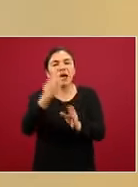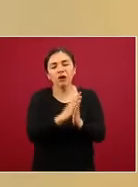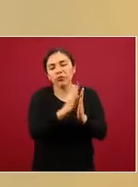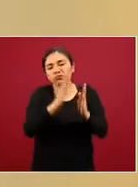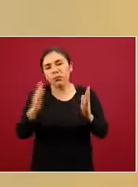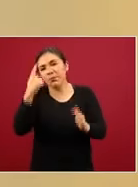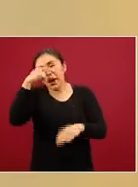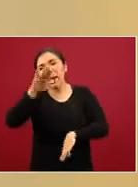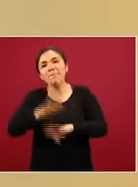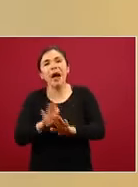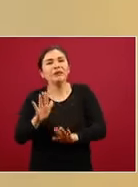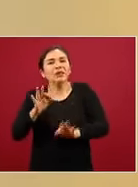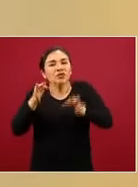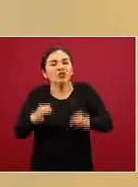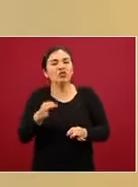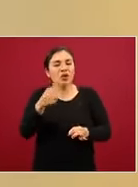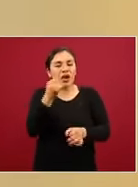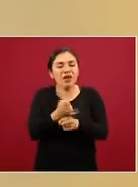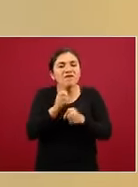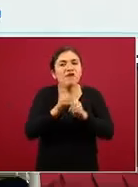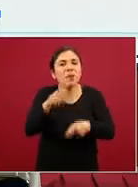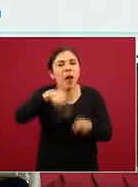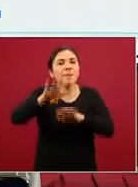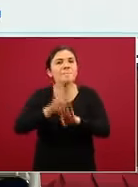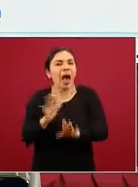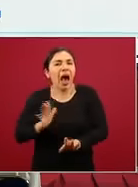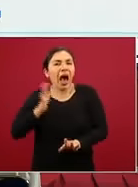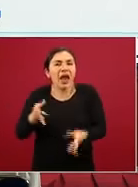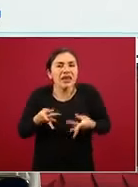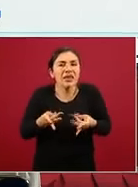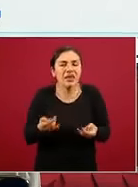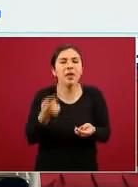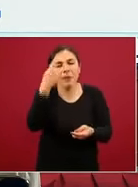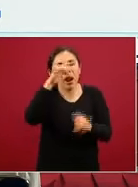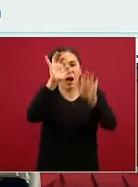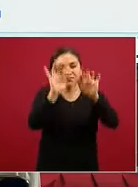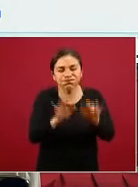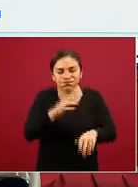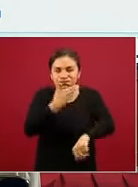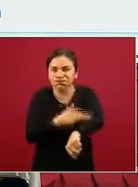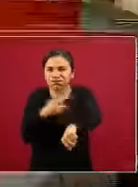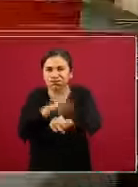tener mucho mayor calidad del dato debido al proceso de integración de los mismos. Muchas gracias.